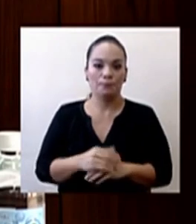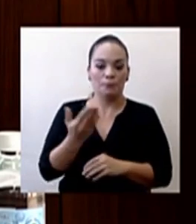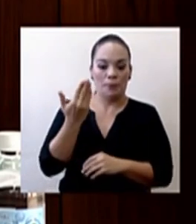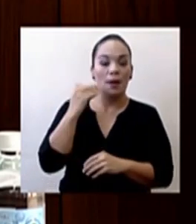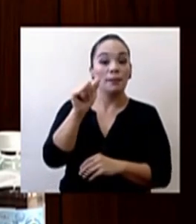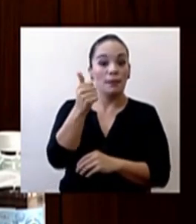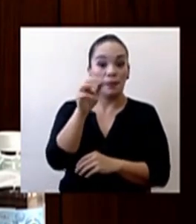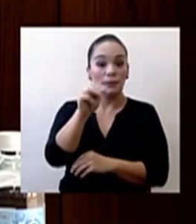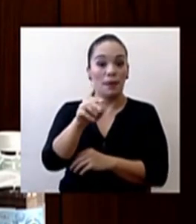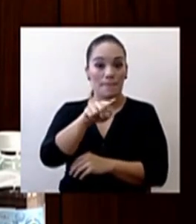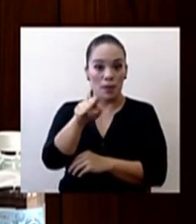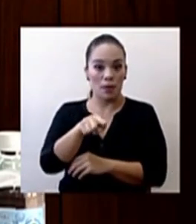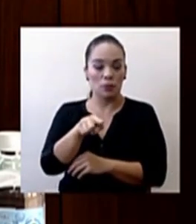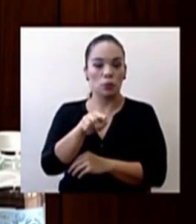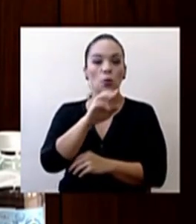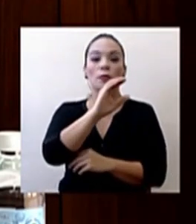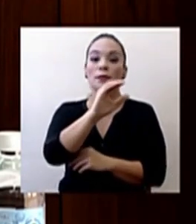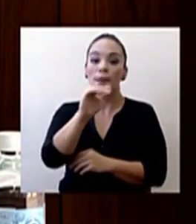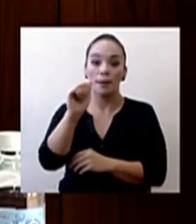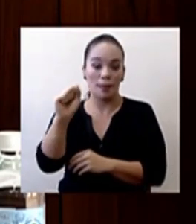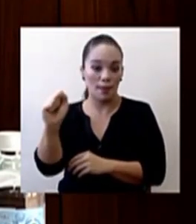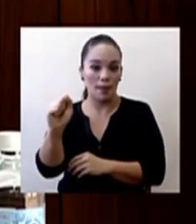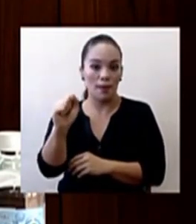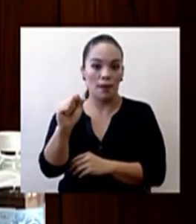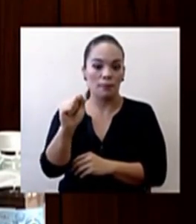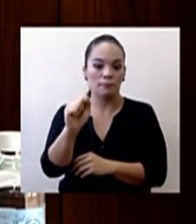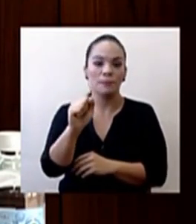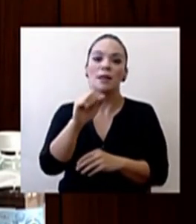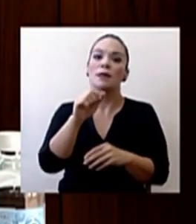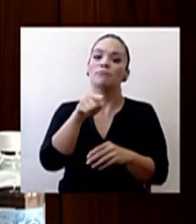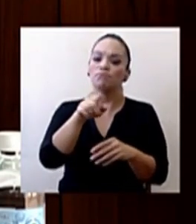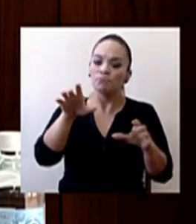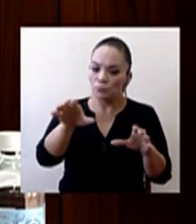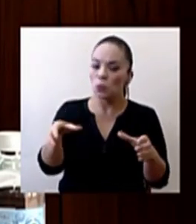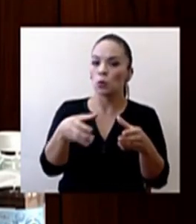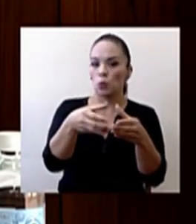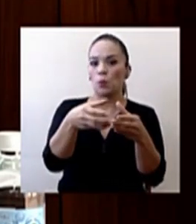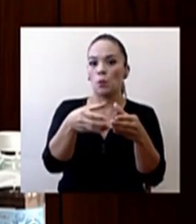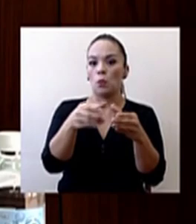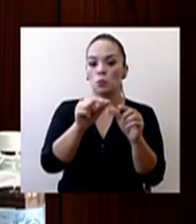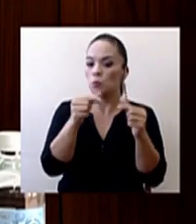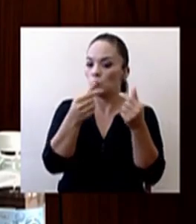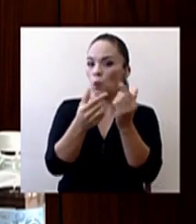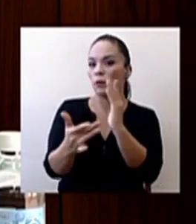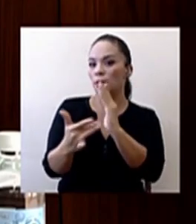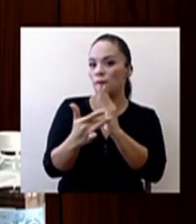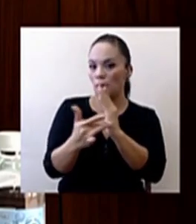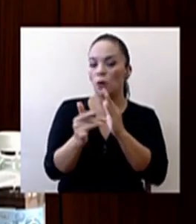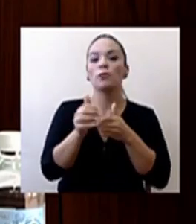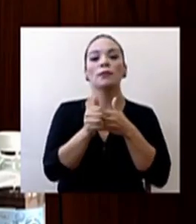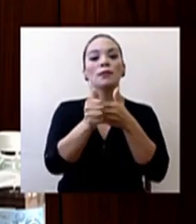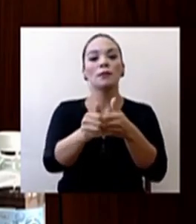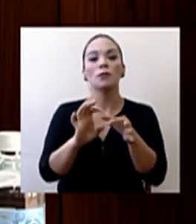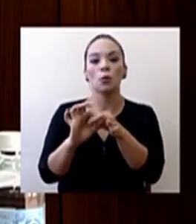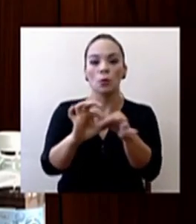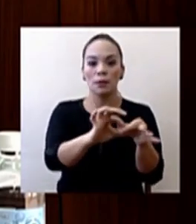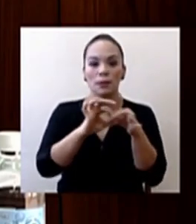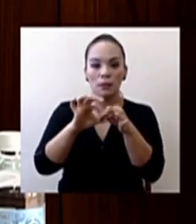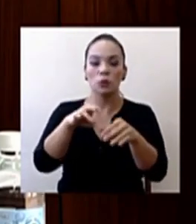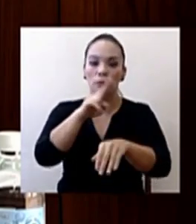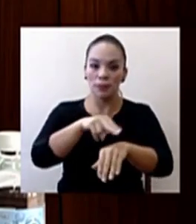marzo, la CAJA conformó un equipo técnico que dirige la Coordinación